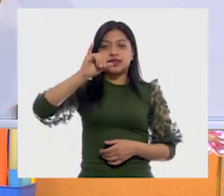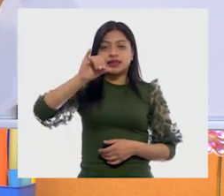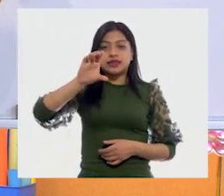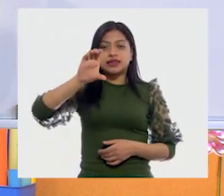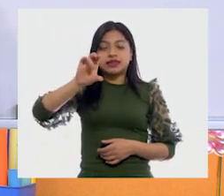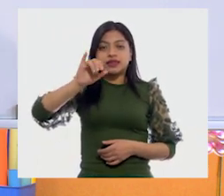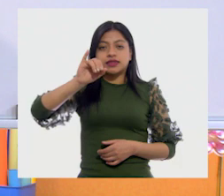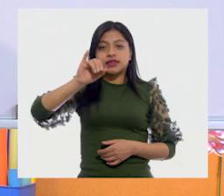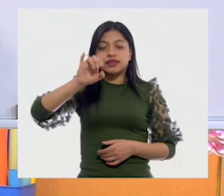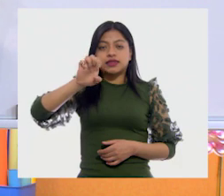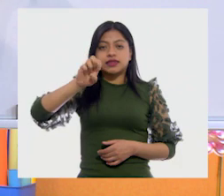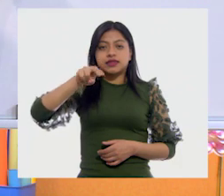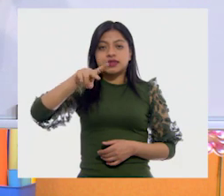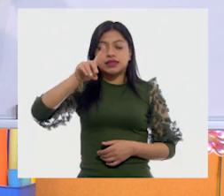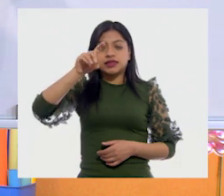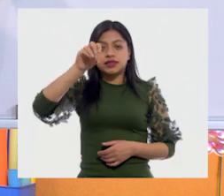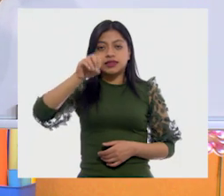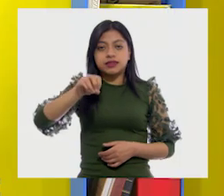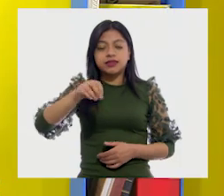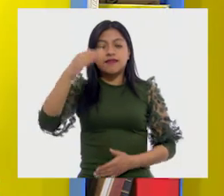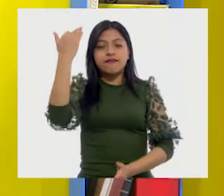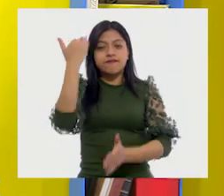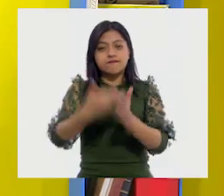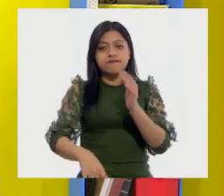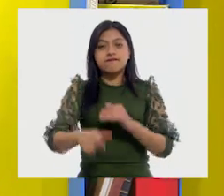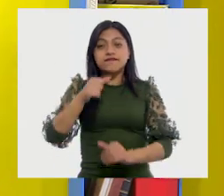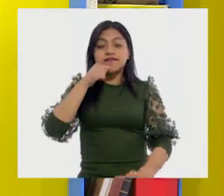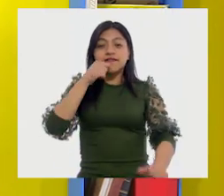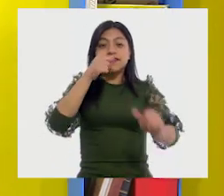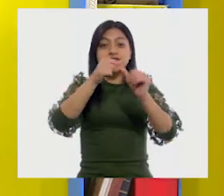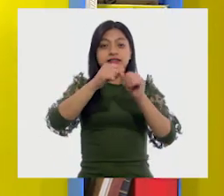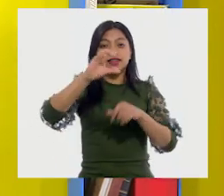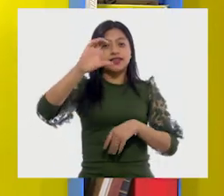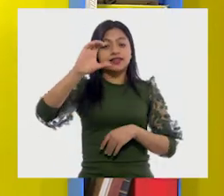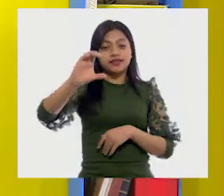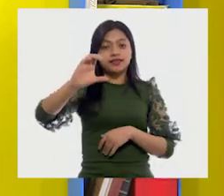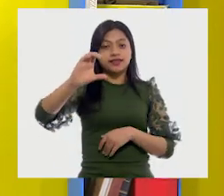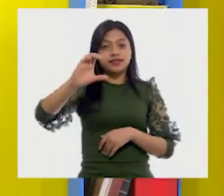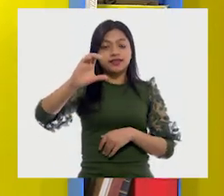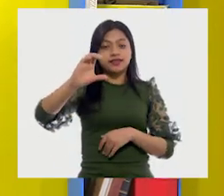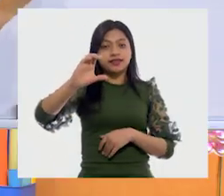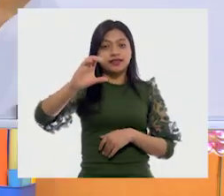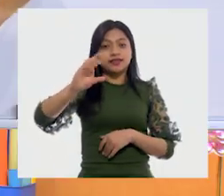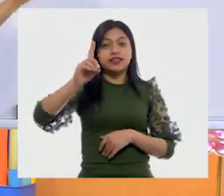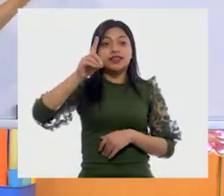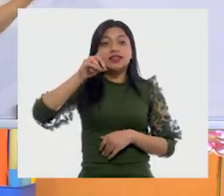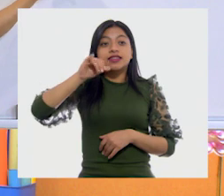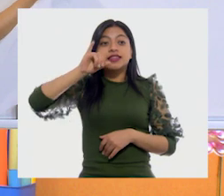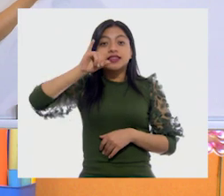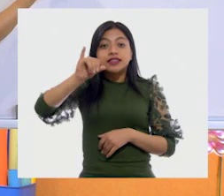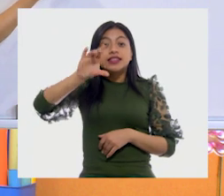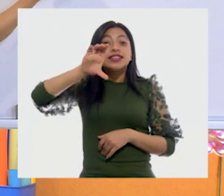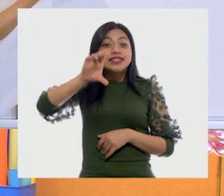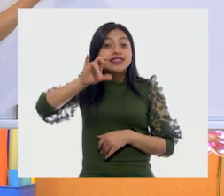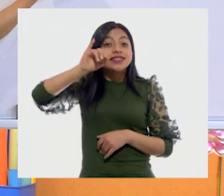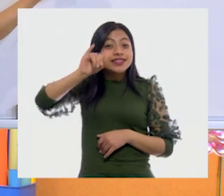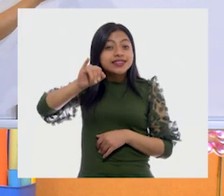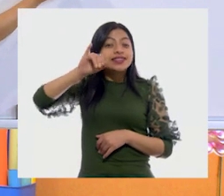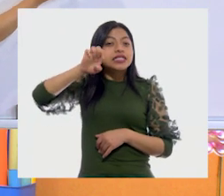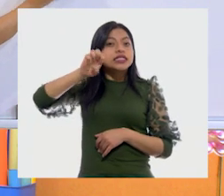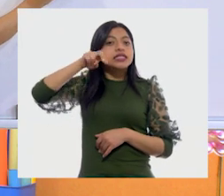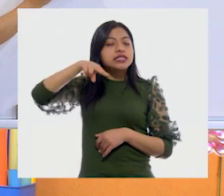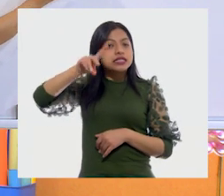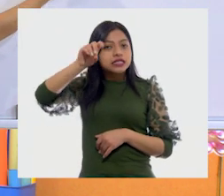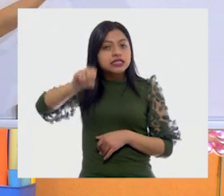va con una C. C. Dici. Sí. E-N-D. E-N